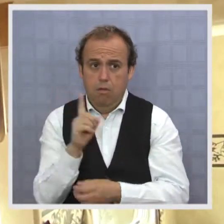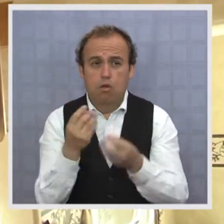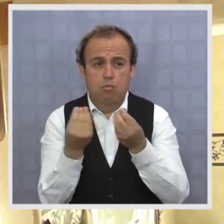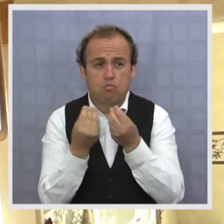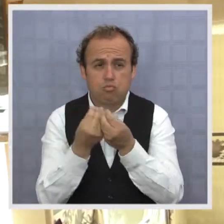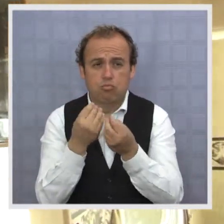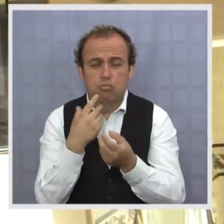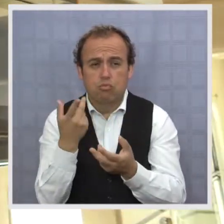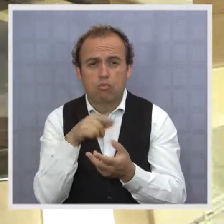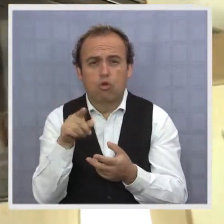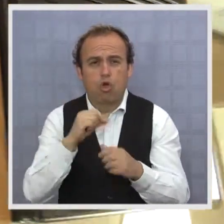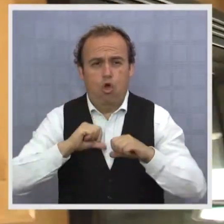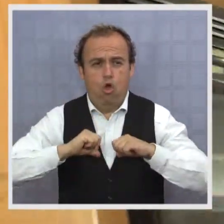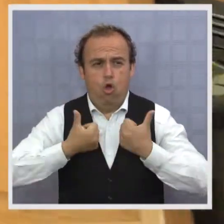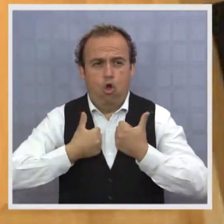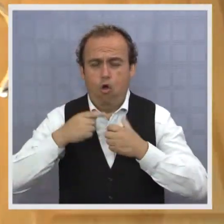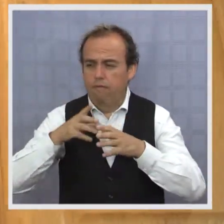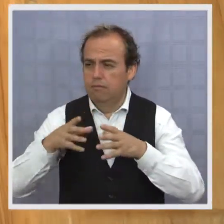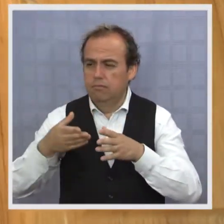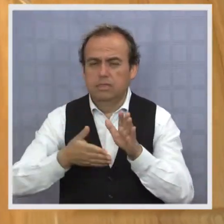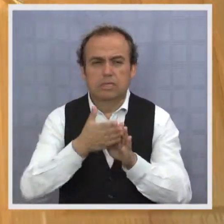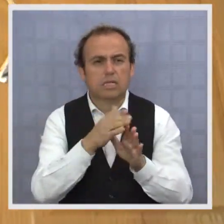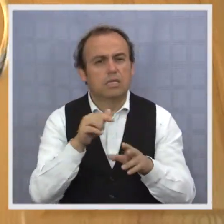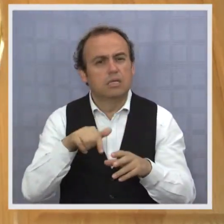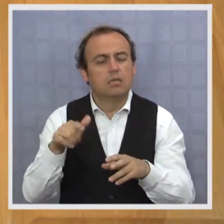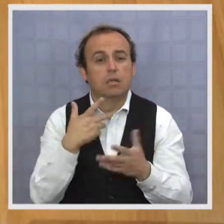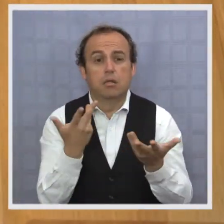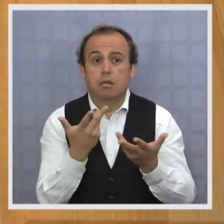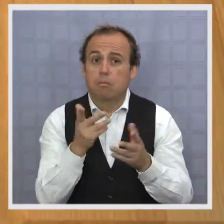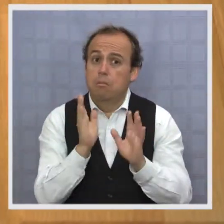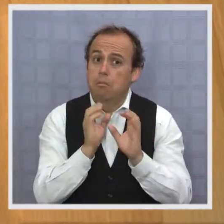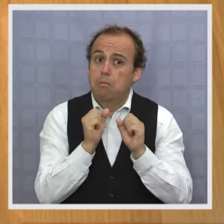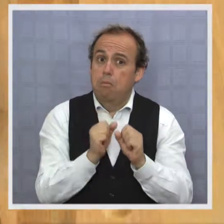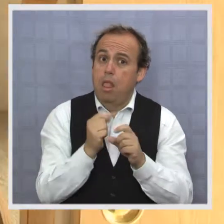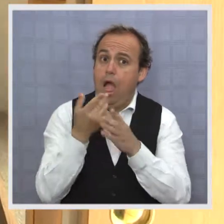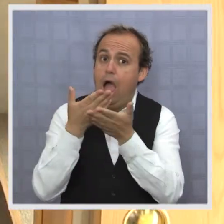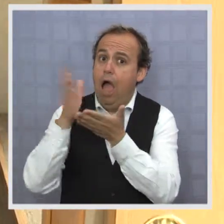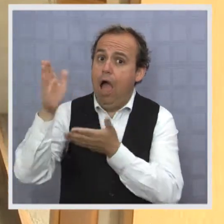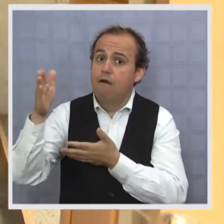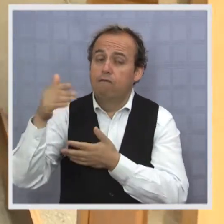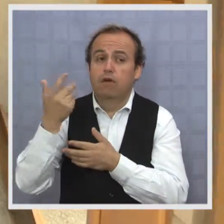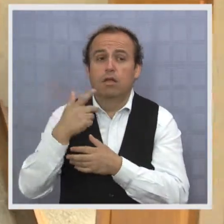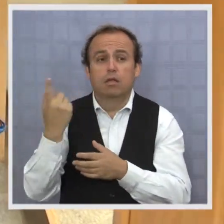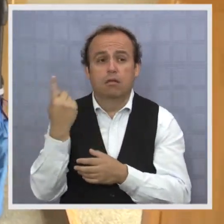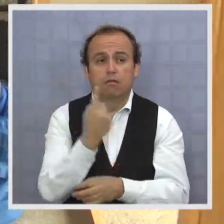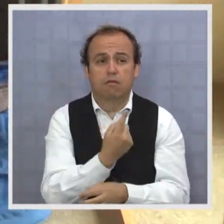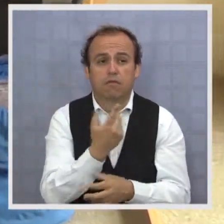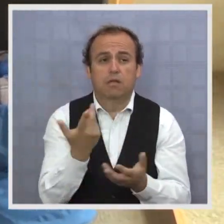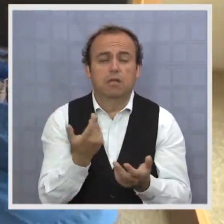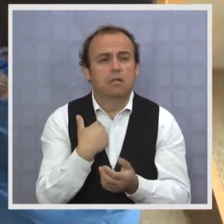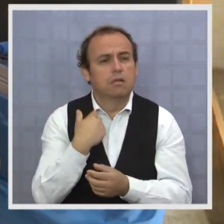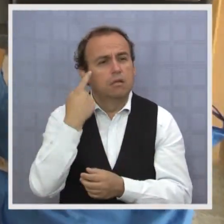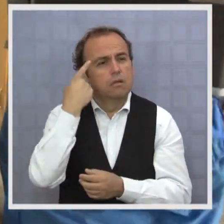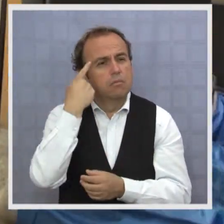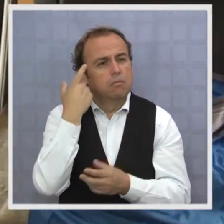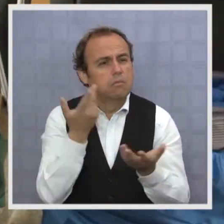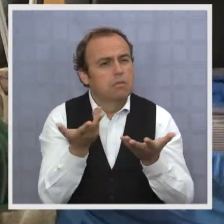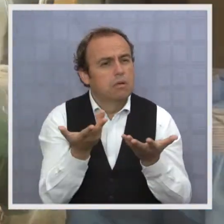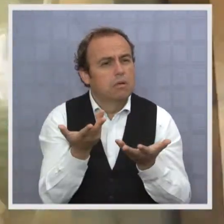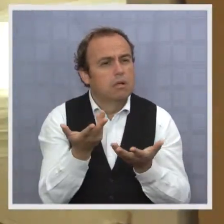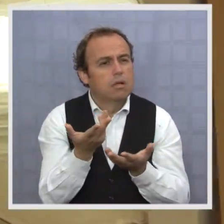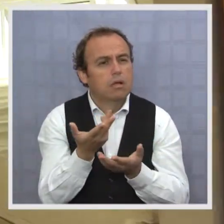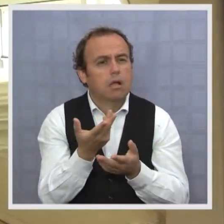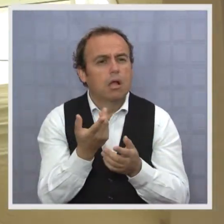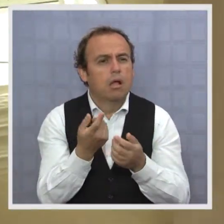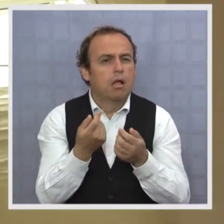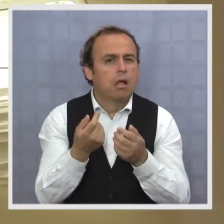jóvenes de ahí. Así que puede ser que sean de afuera, yo creo. Me llamó la atención, pero pensando quizás una